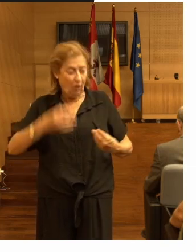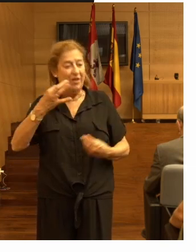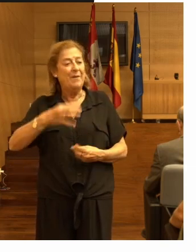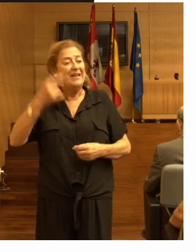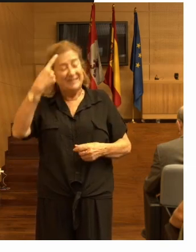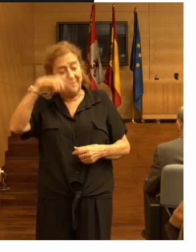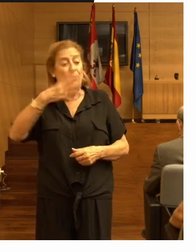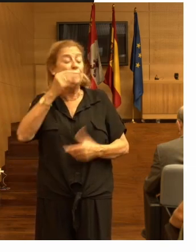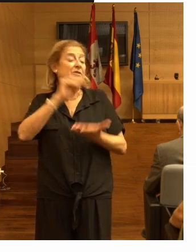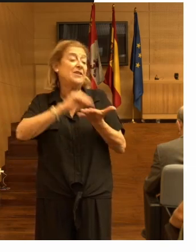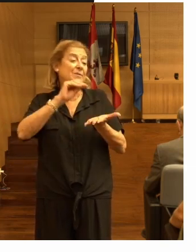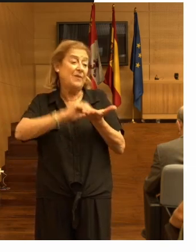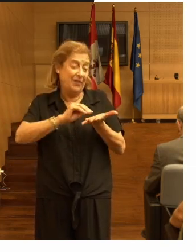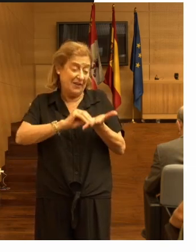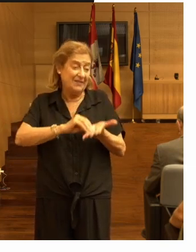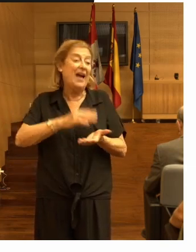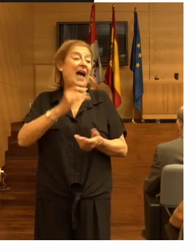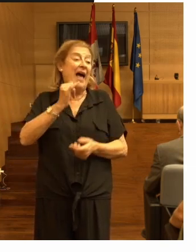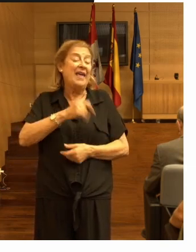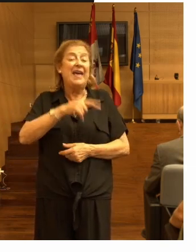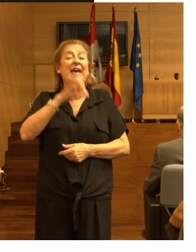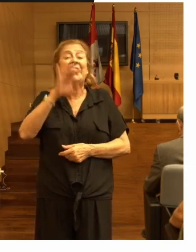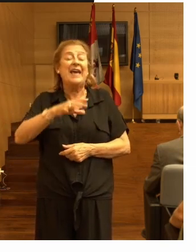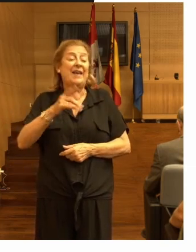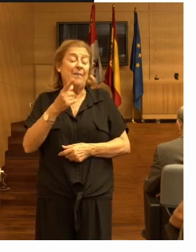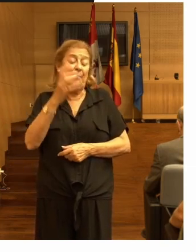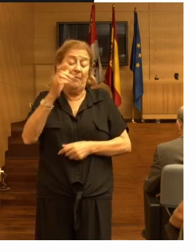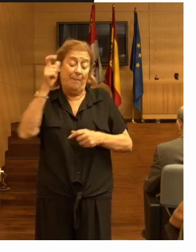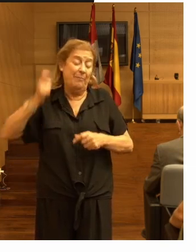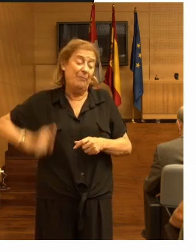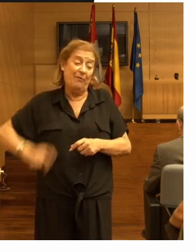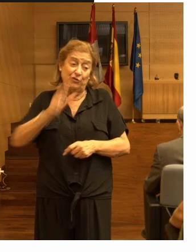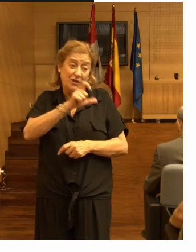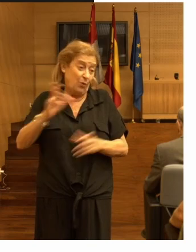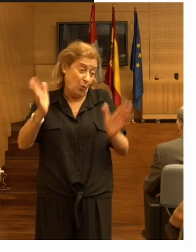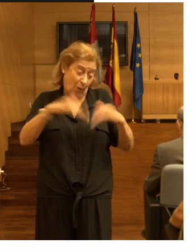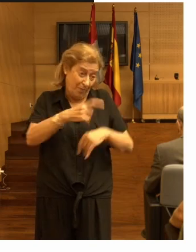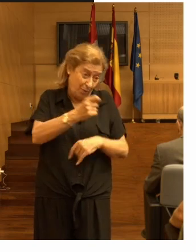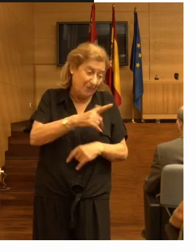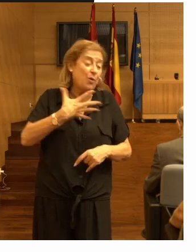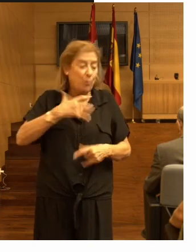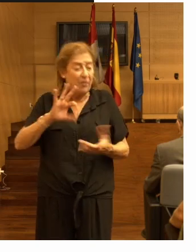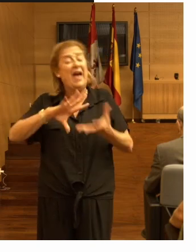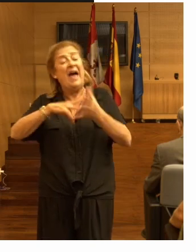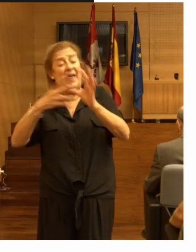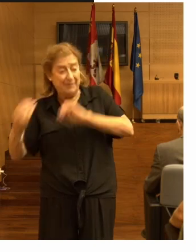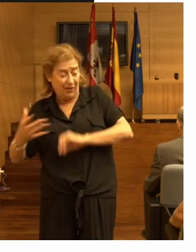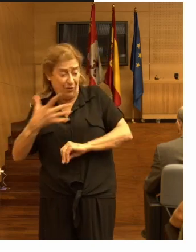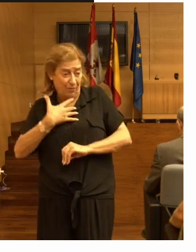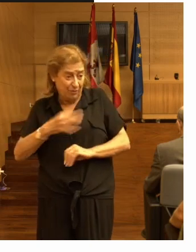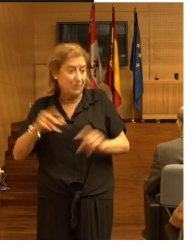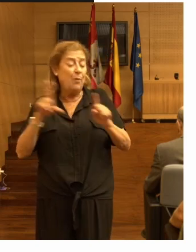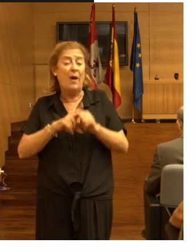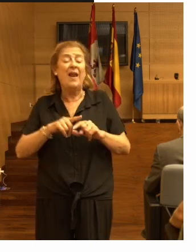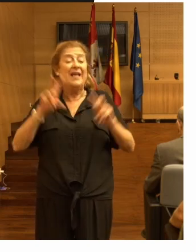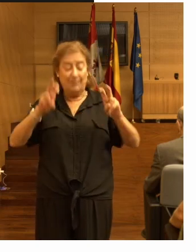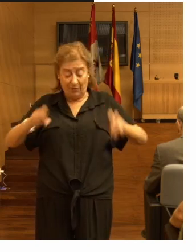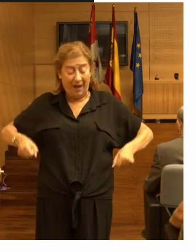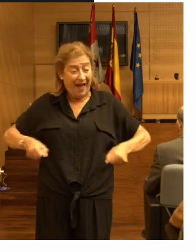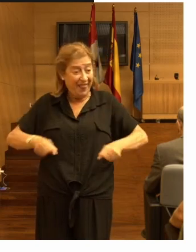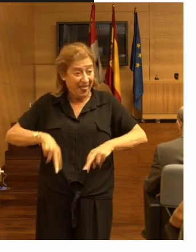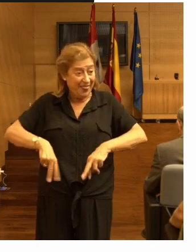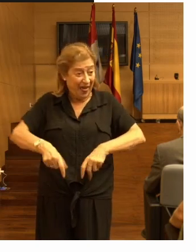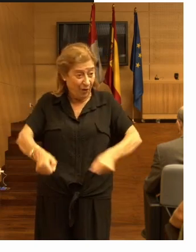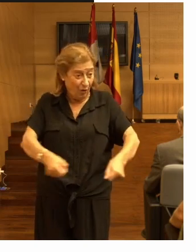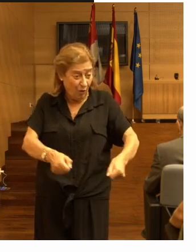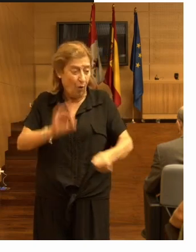que muchas veces hay escase de personal y se pueden hacer todas las adaptaciones posibles por ejemplo como digo andadores o cualquier tipo